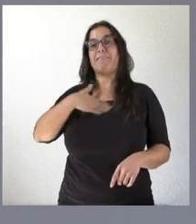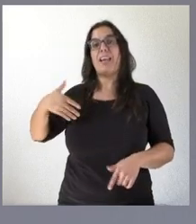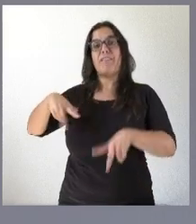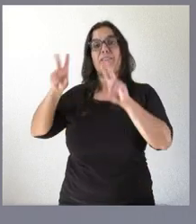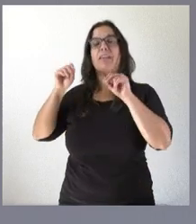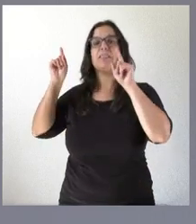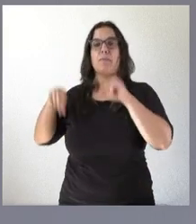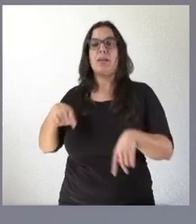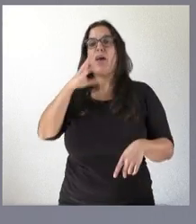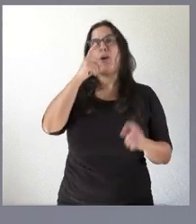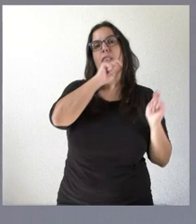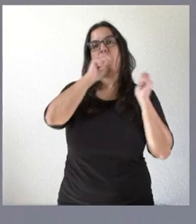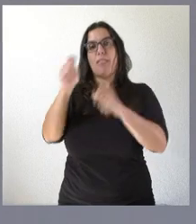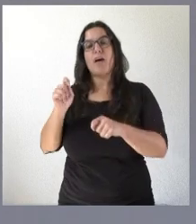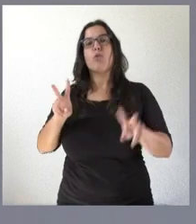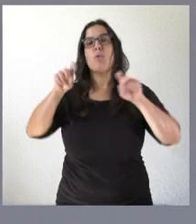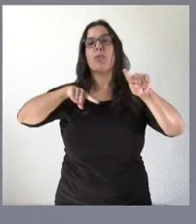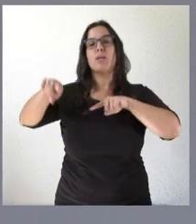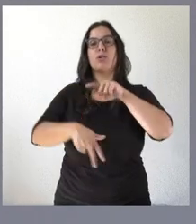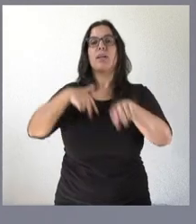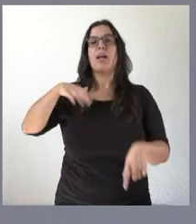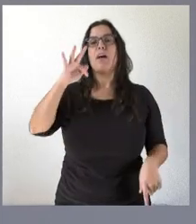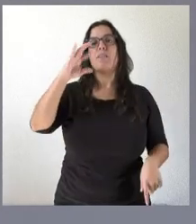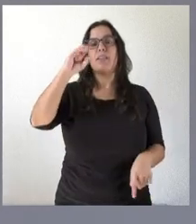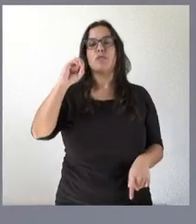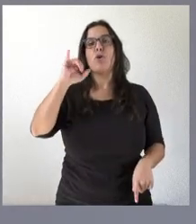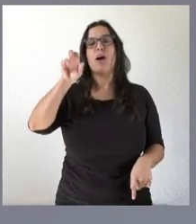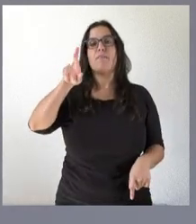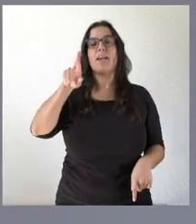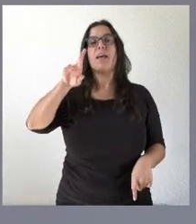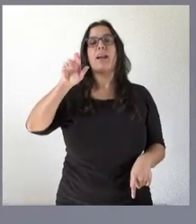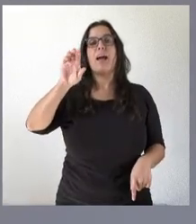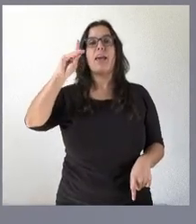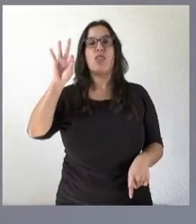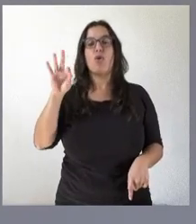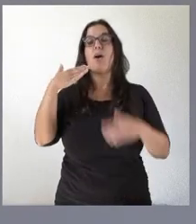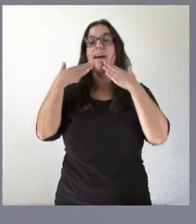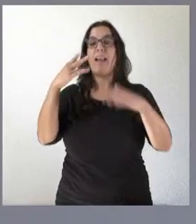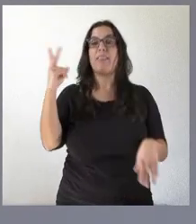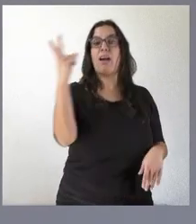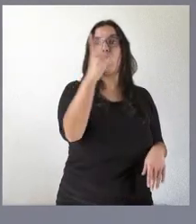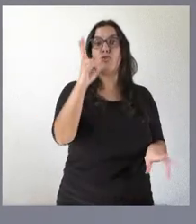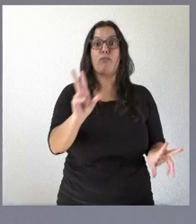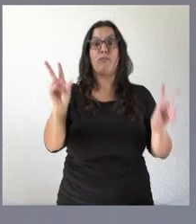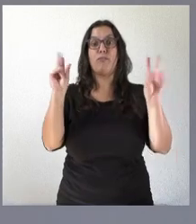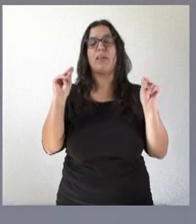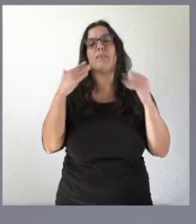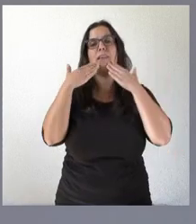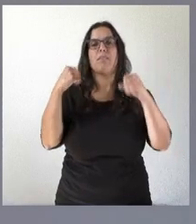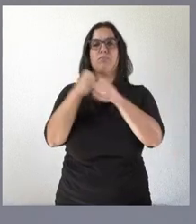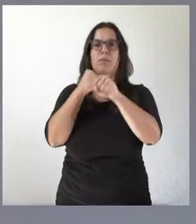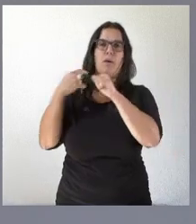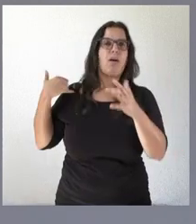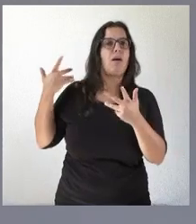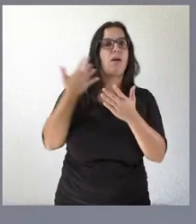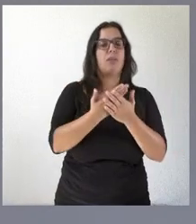como nuevo director general de don Francisco, Javier Raedo Aparicio. Les agradecemos a ambos los servicios prestados todo este